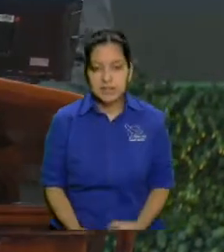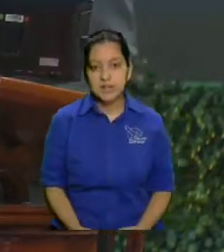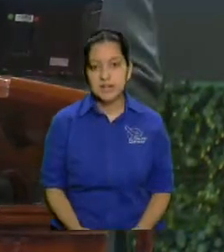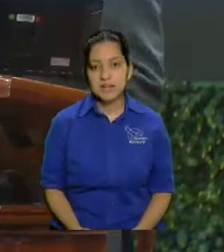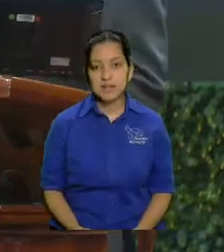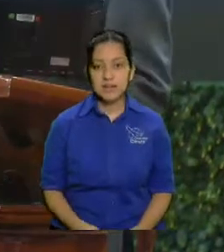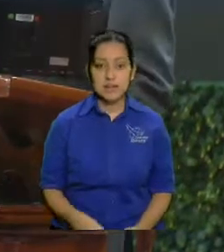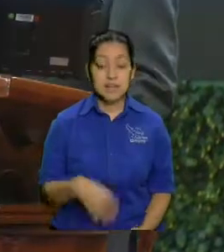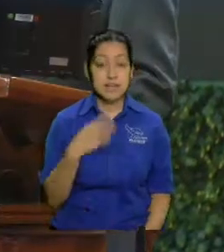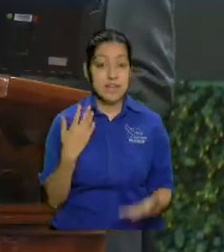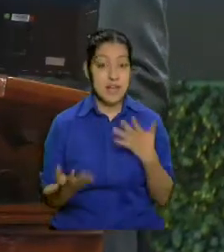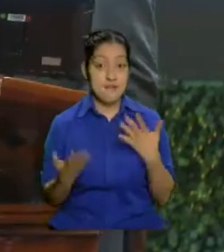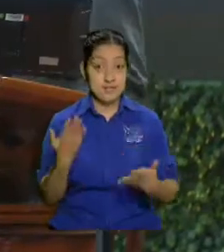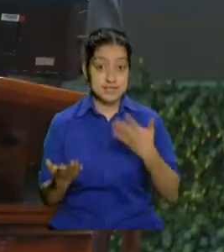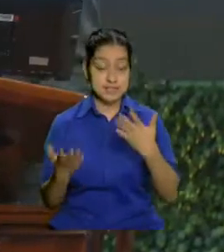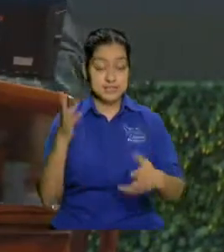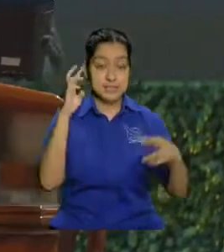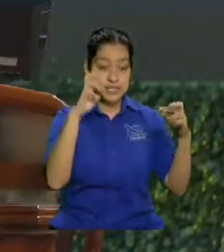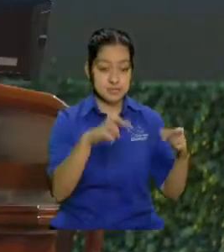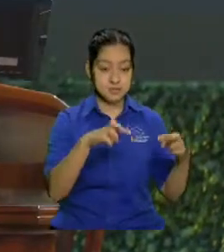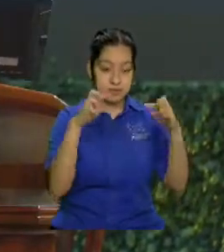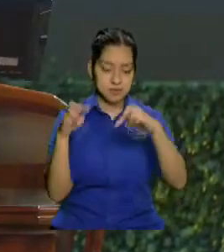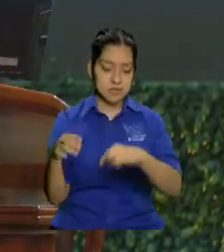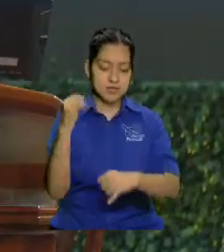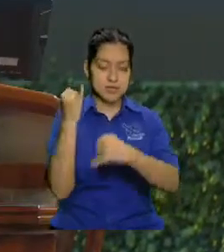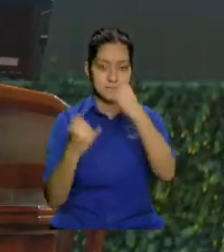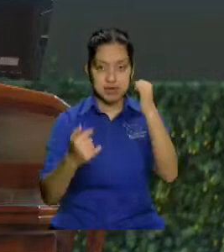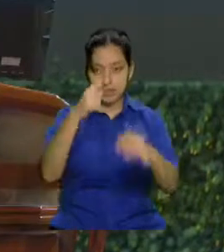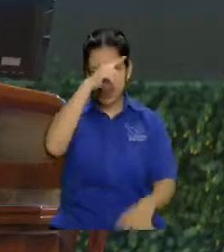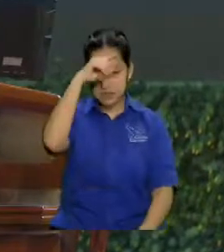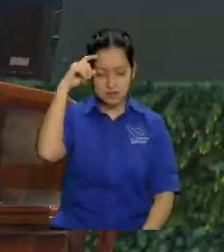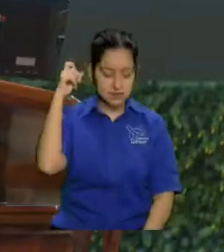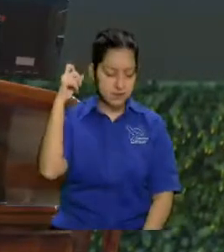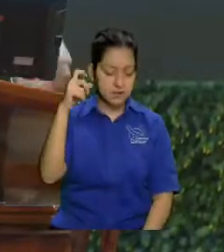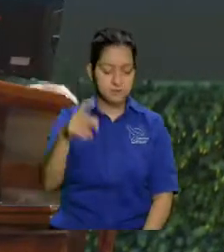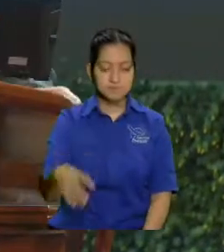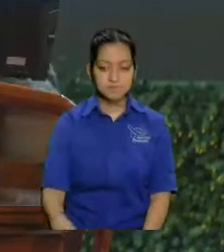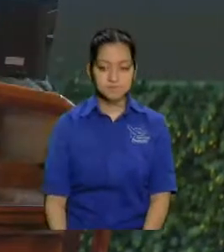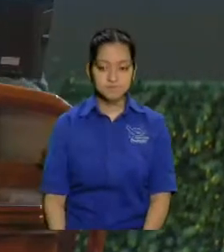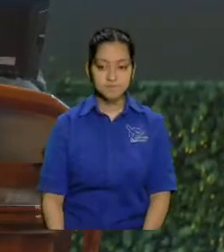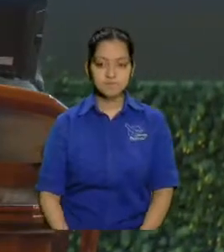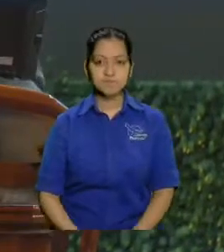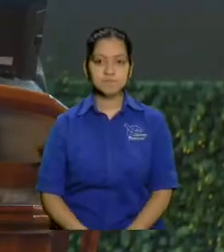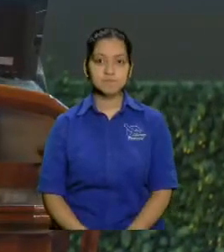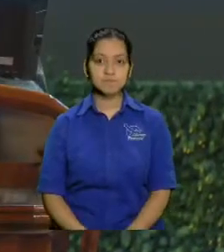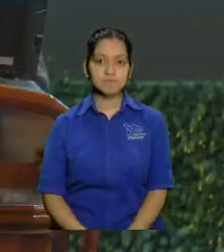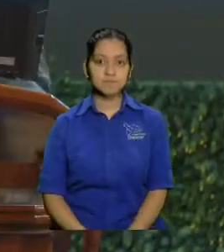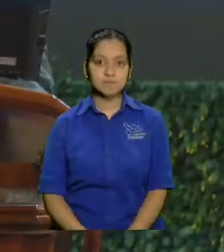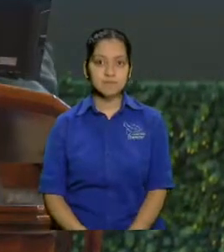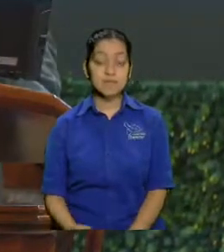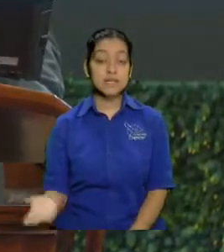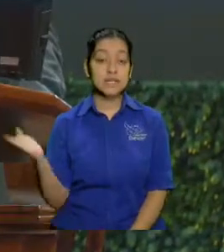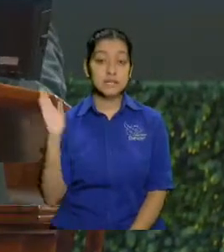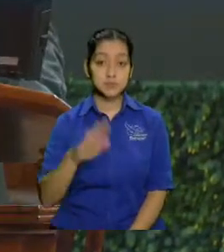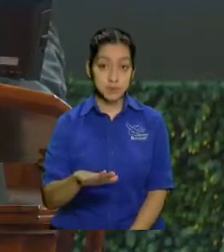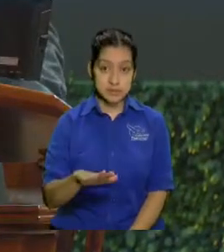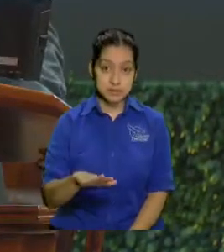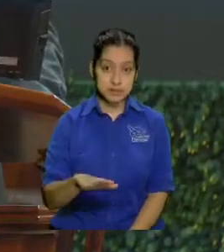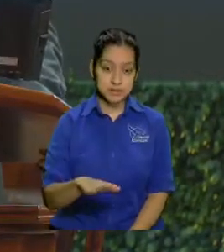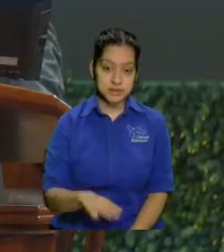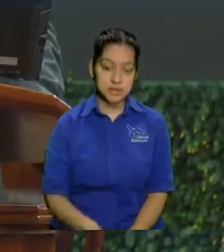la gente termina de trabajar su trabajo que le corresponde y después le